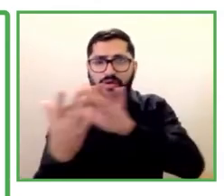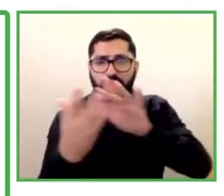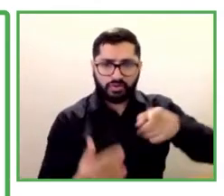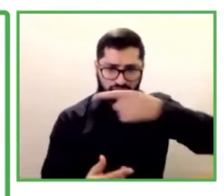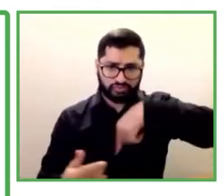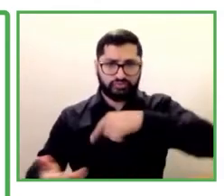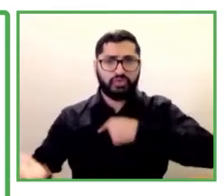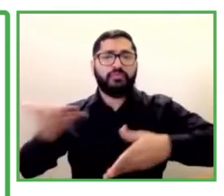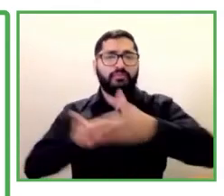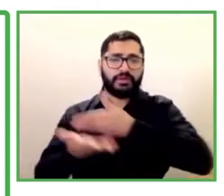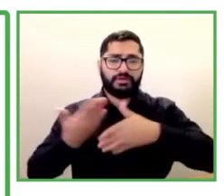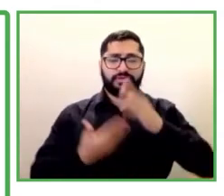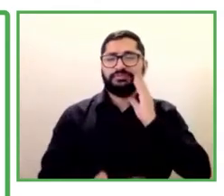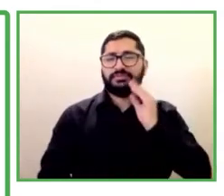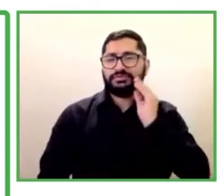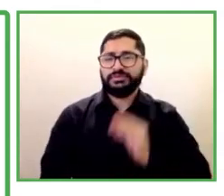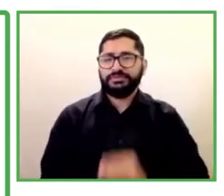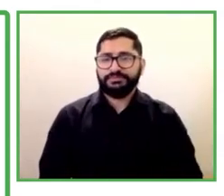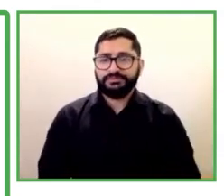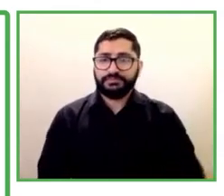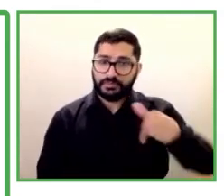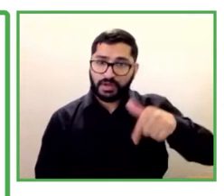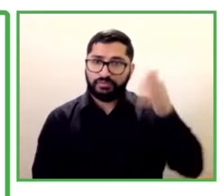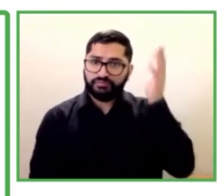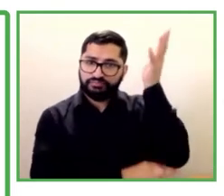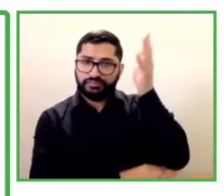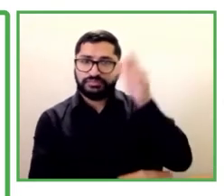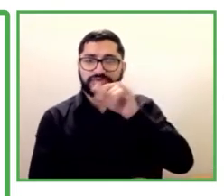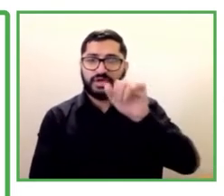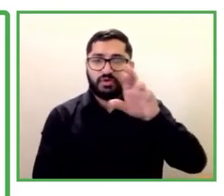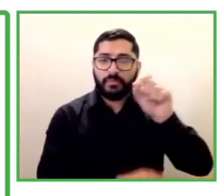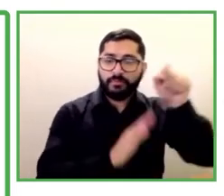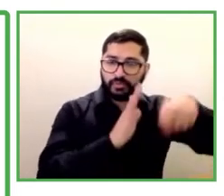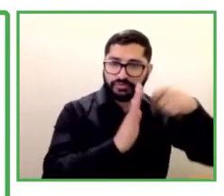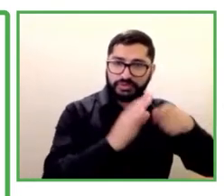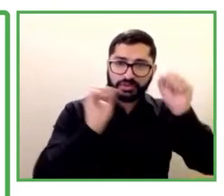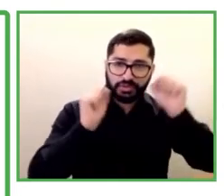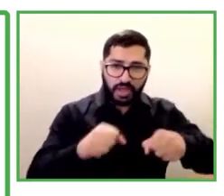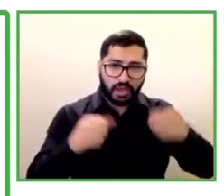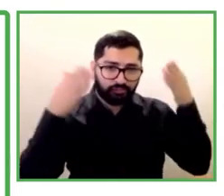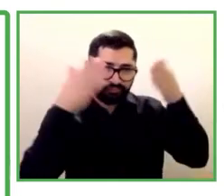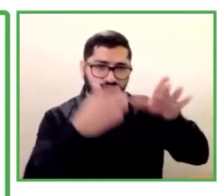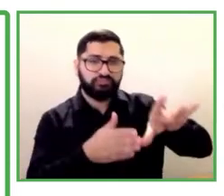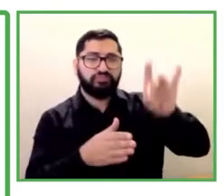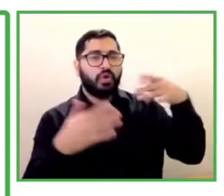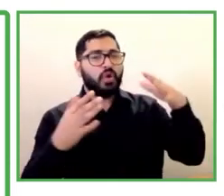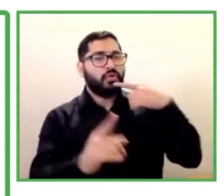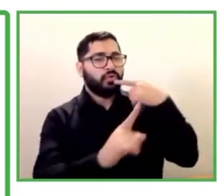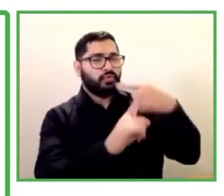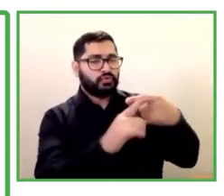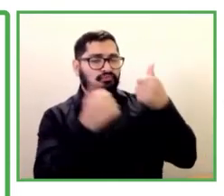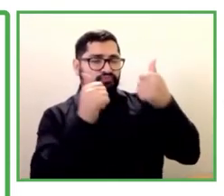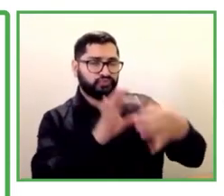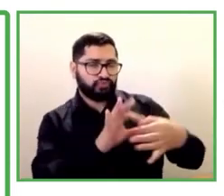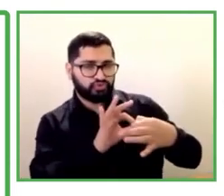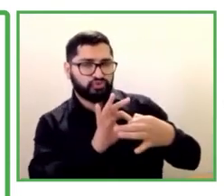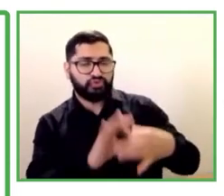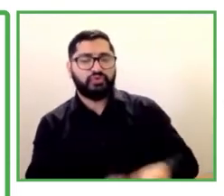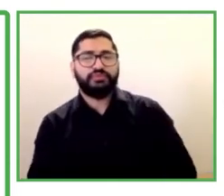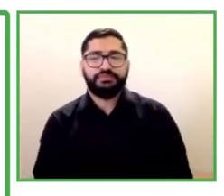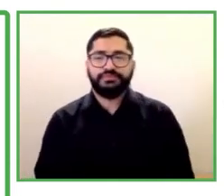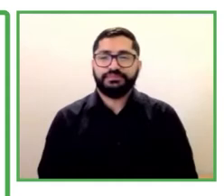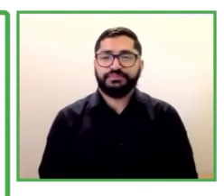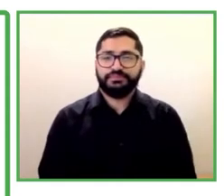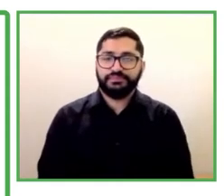conferencia de Zero Project hemos encontrado un gran socio, incluso tenemos ahora